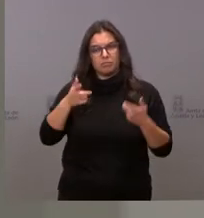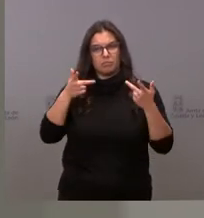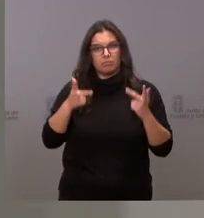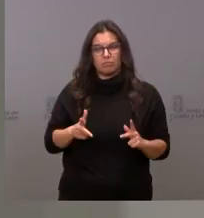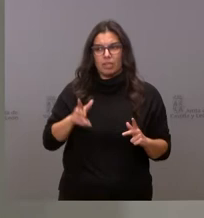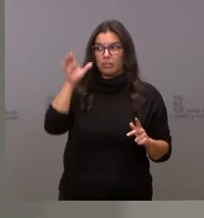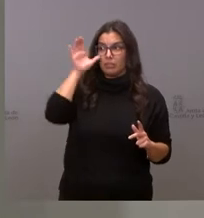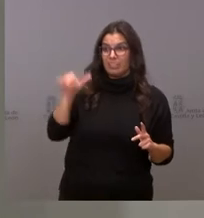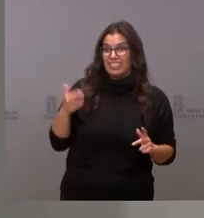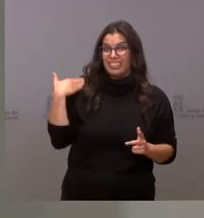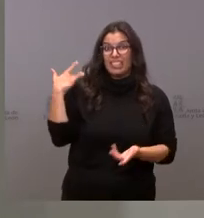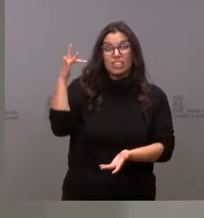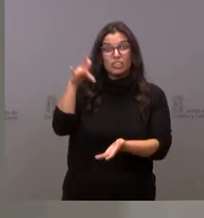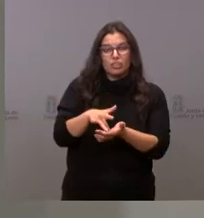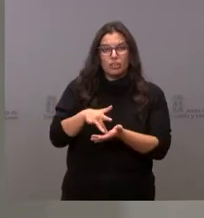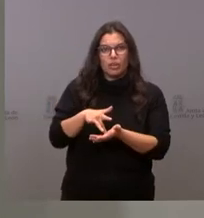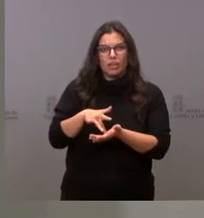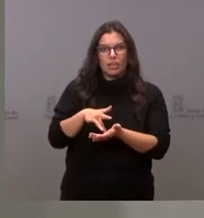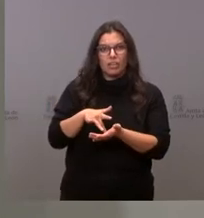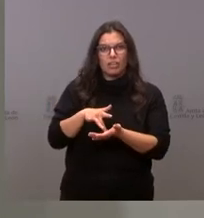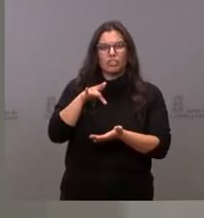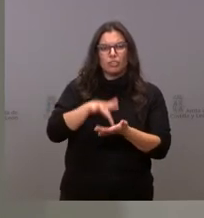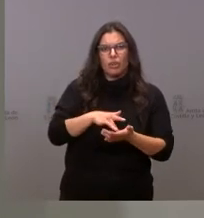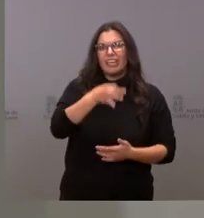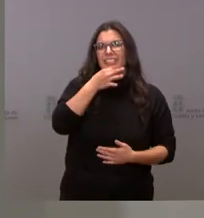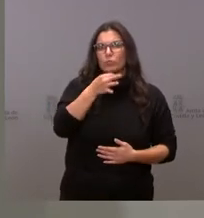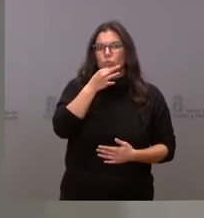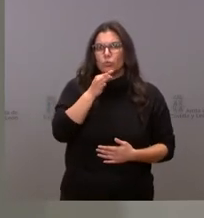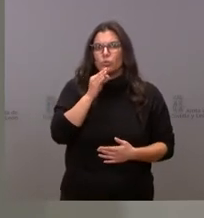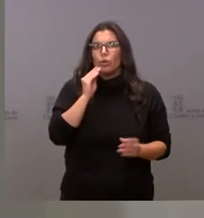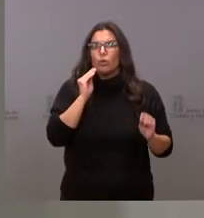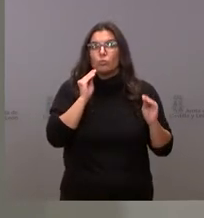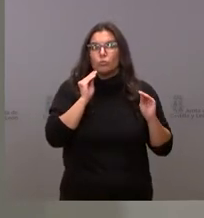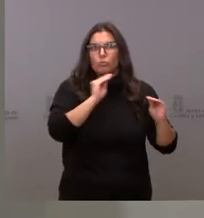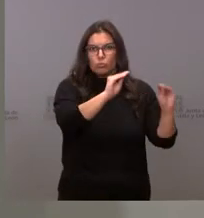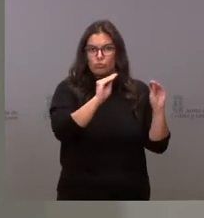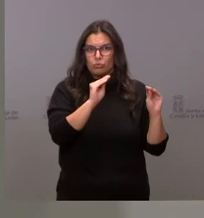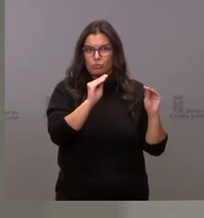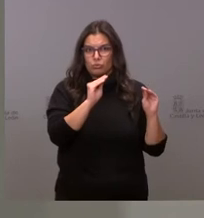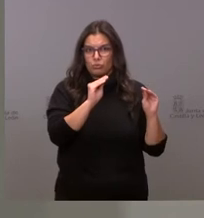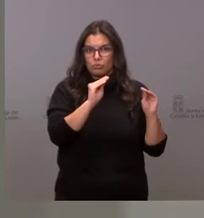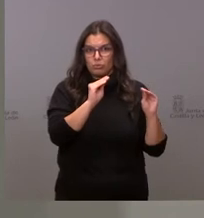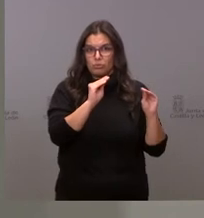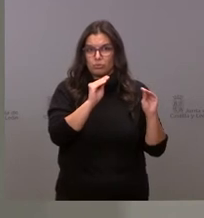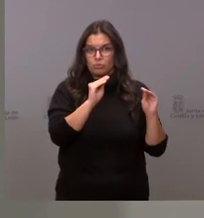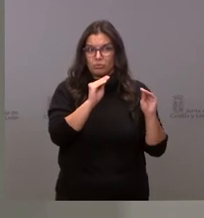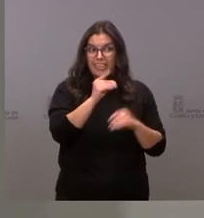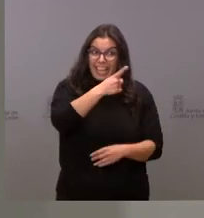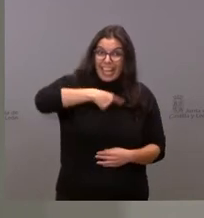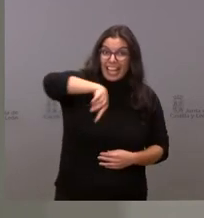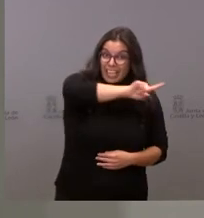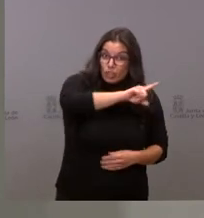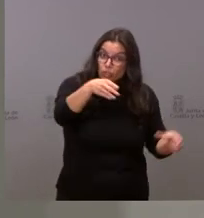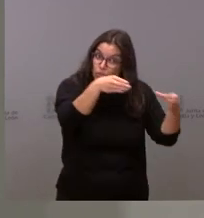lo que ocurrió el otro día ocurrió en las preguntas y en las intervenciones de unos señores y son esos señores esos señores